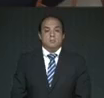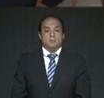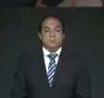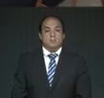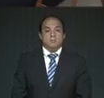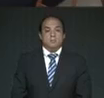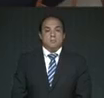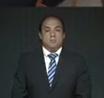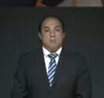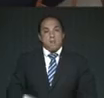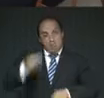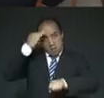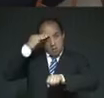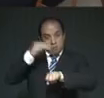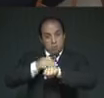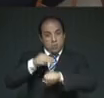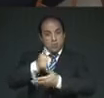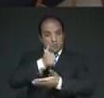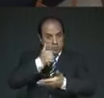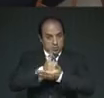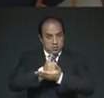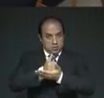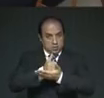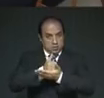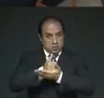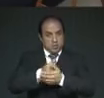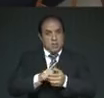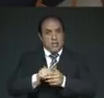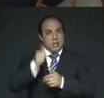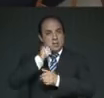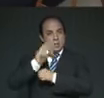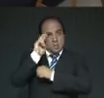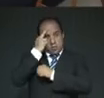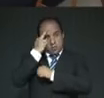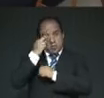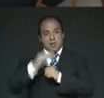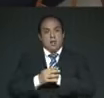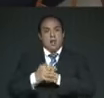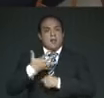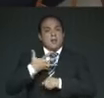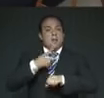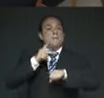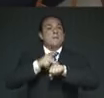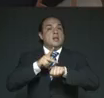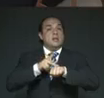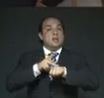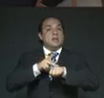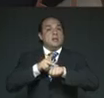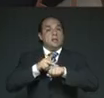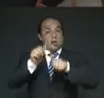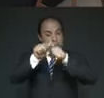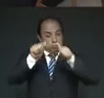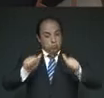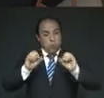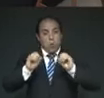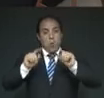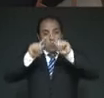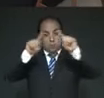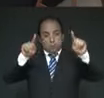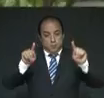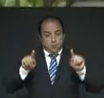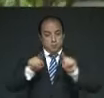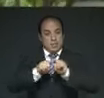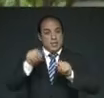La memoria de las ciudades no es inmutable. El acto de fijarla en piedra, en monumentos y placas, siempre